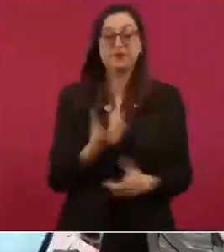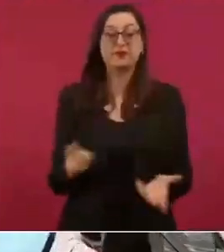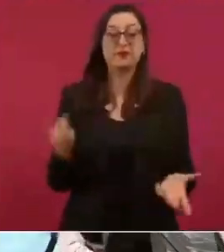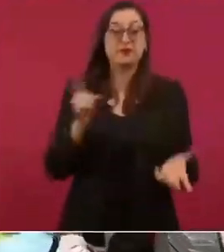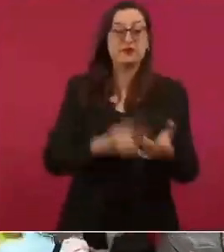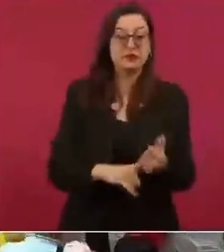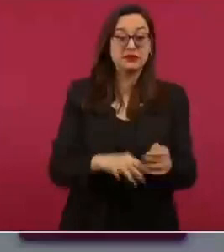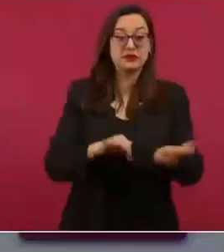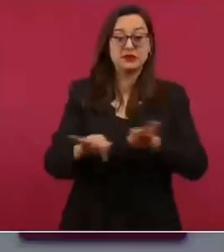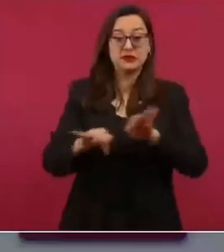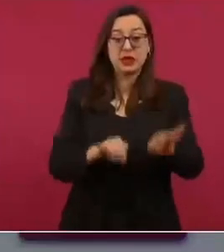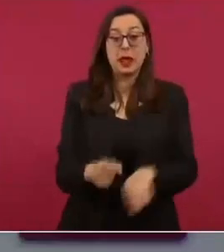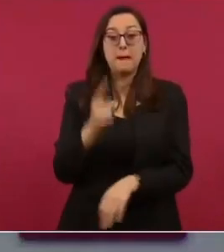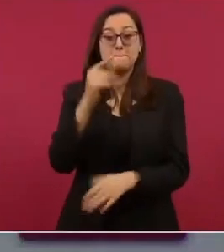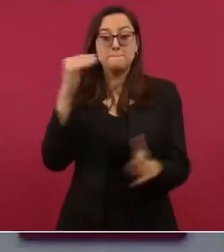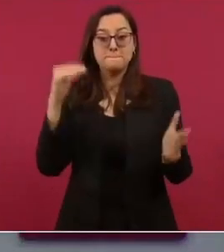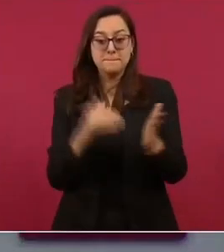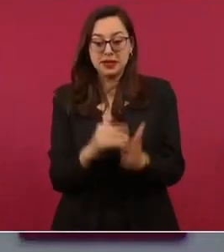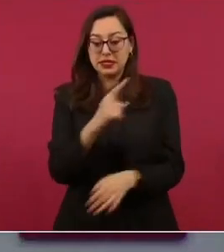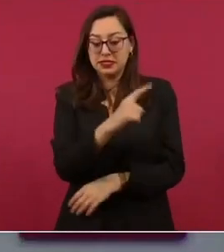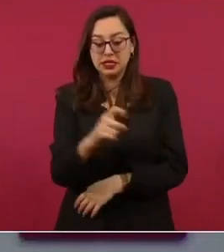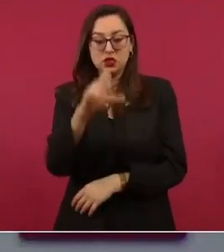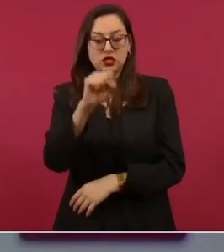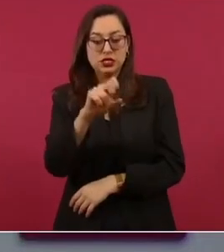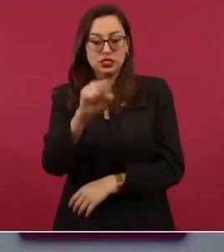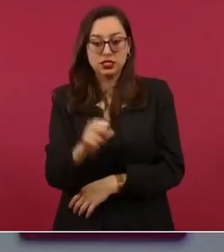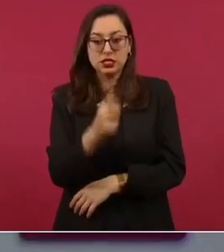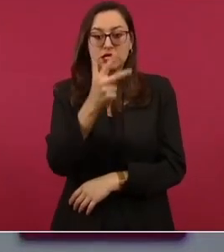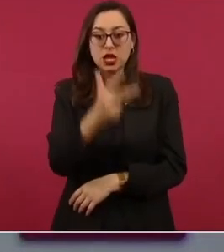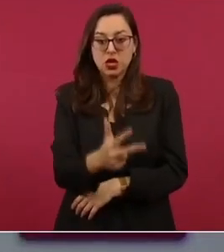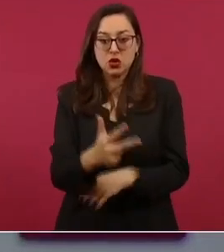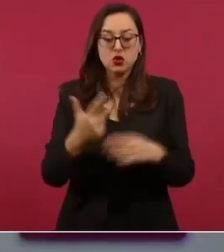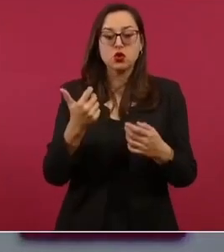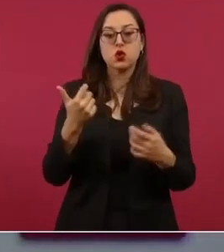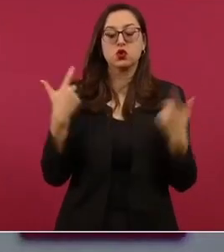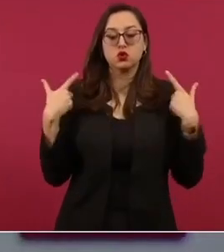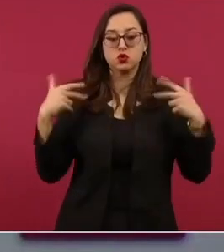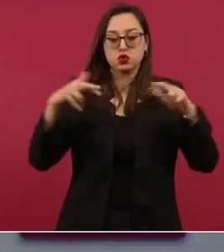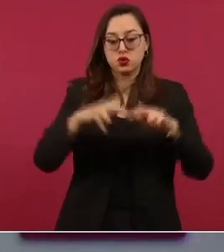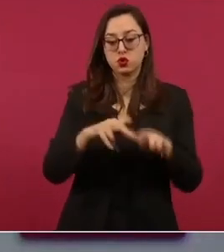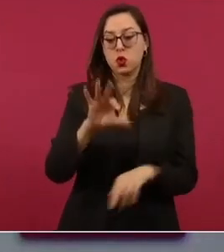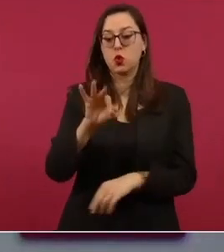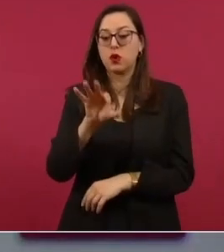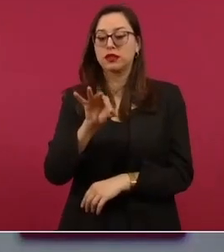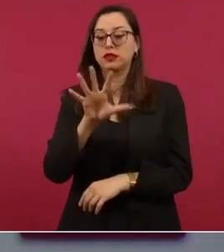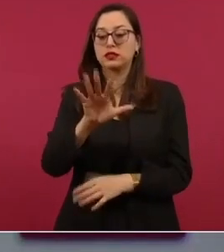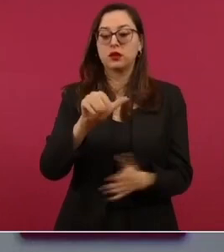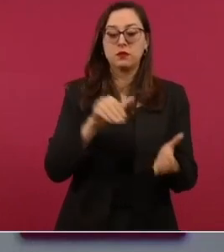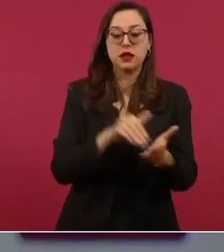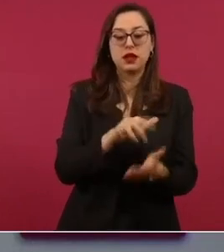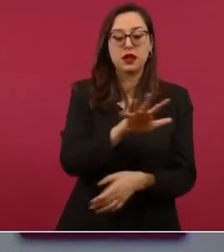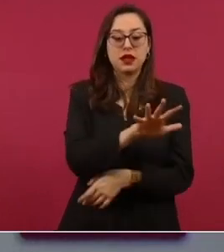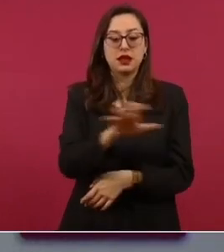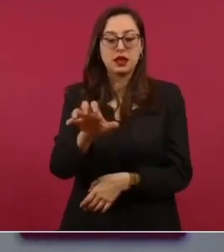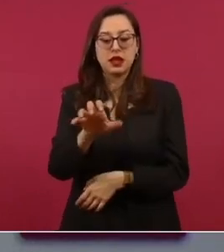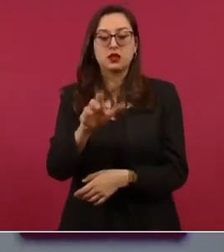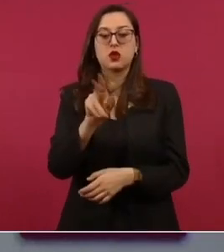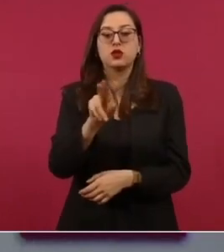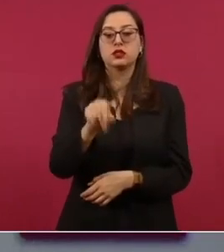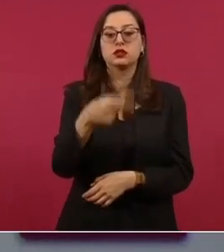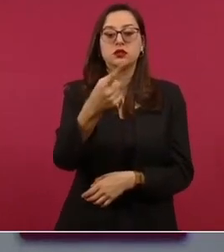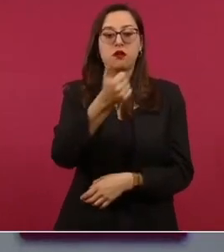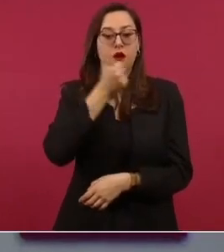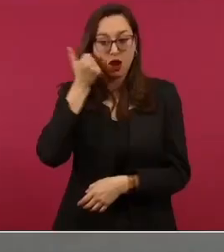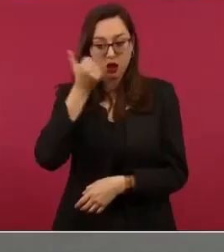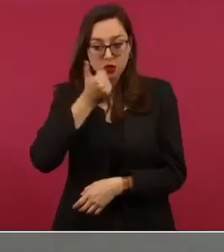mil ciento sesenta y ocho docentes y estudian cuarenta cinco mil quinientos ochenta y un